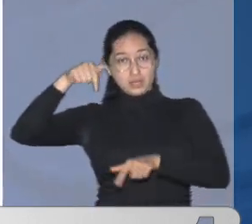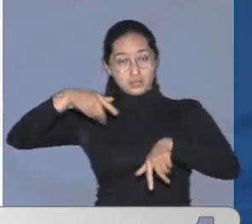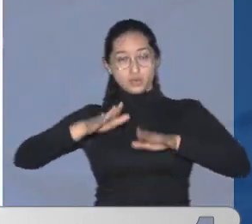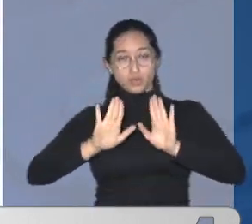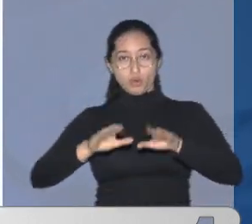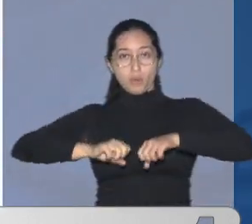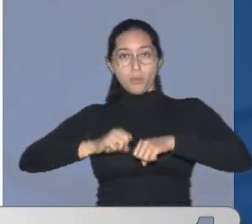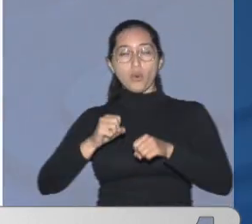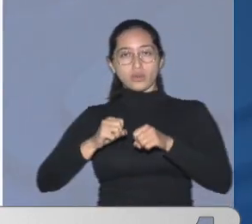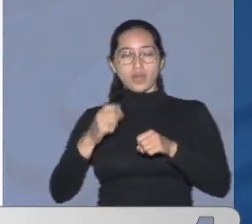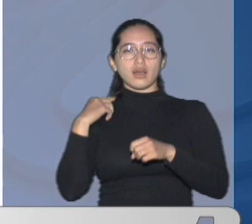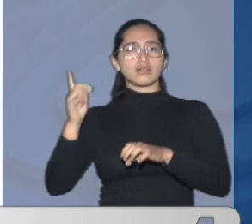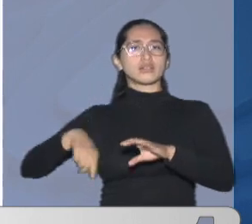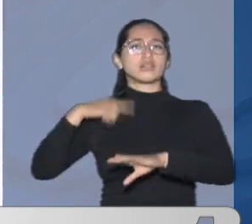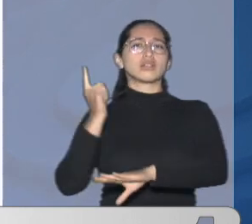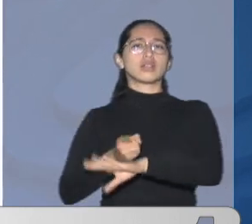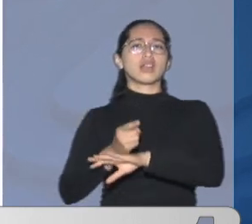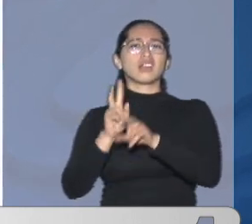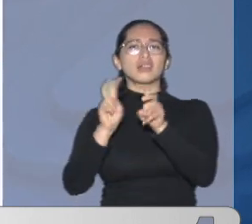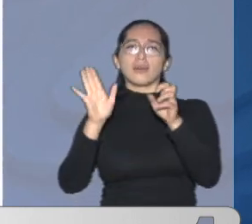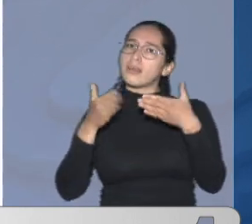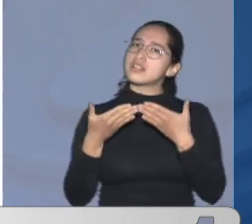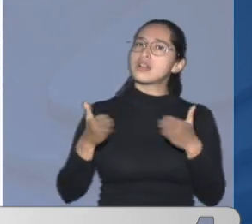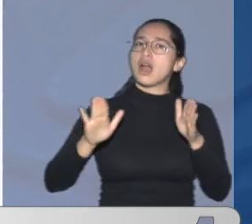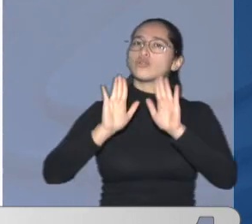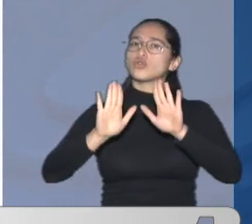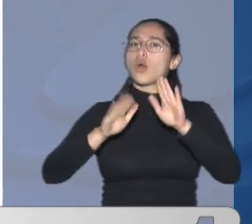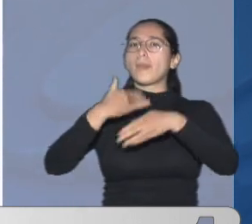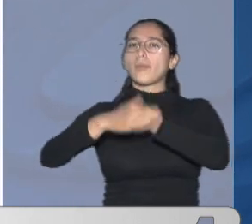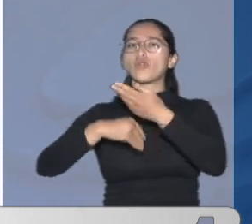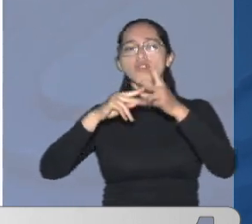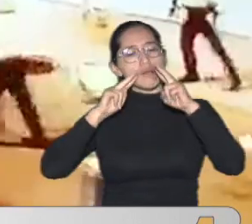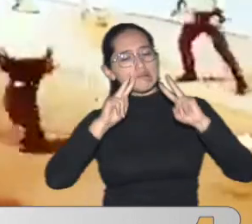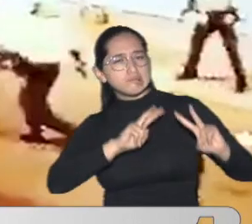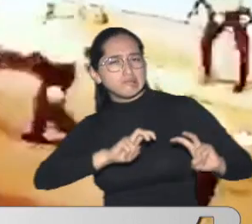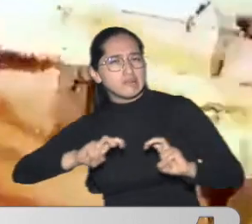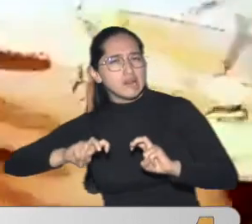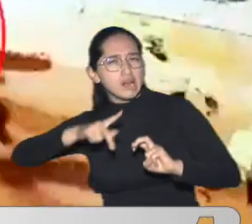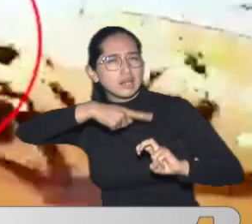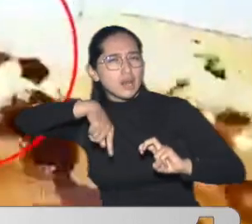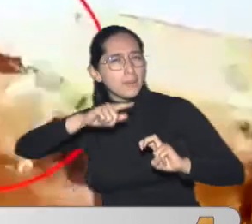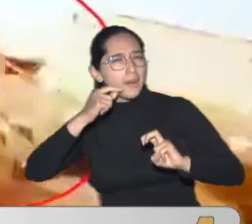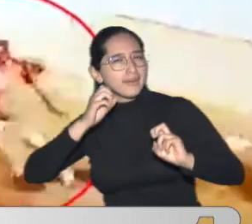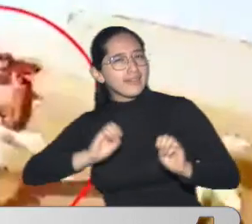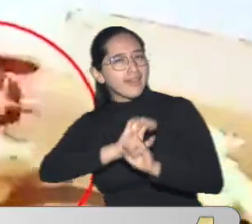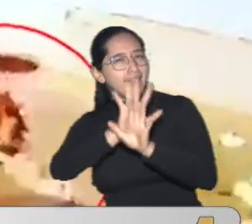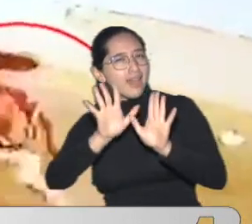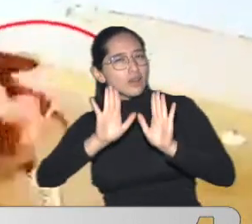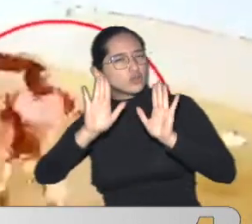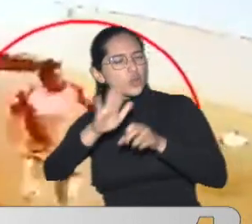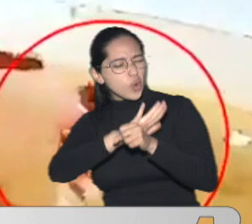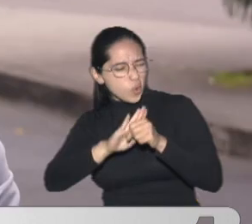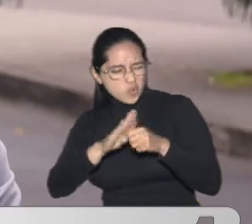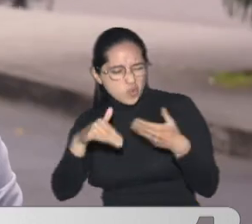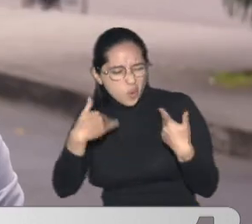Aperturar La investigación Para aclarar Lo sucedido En ese lugar